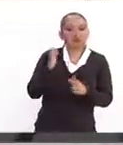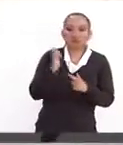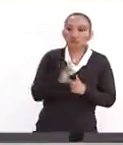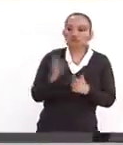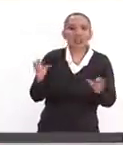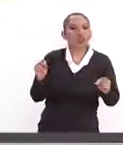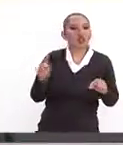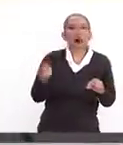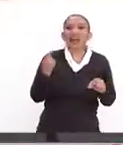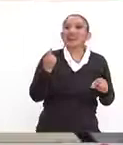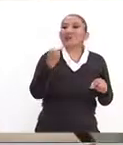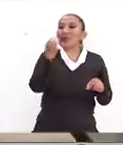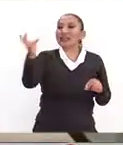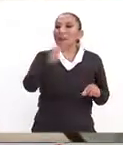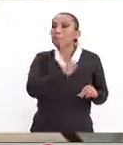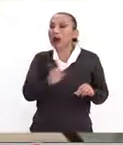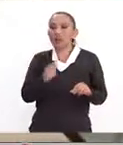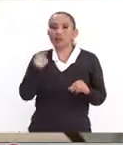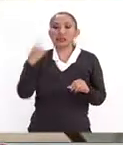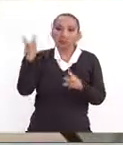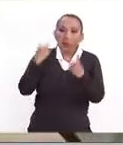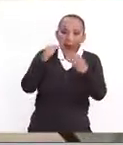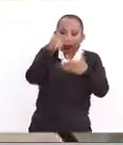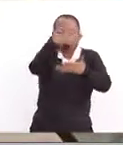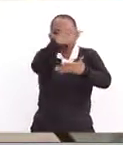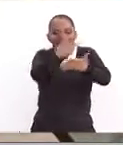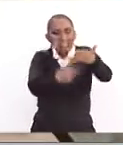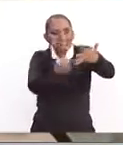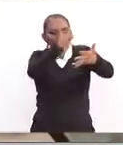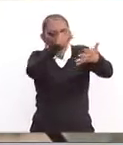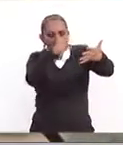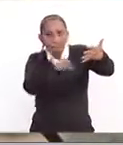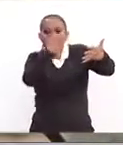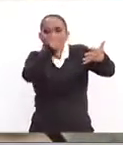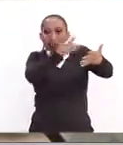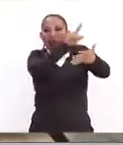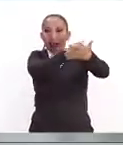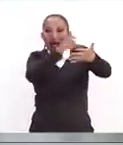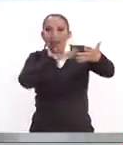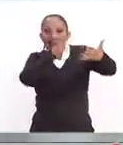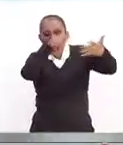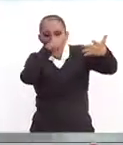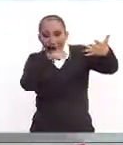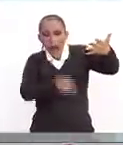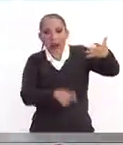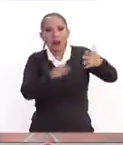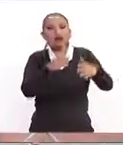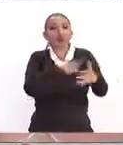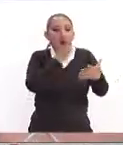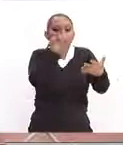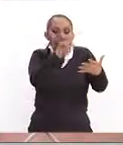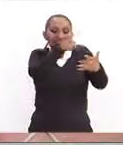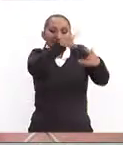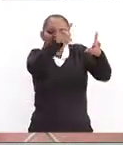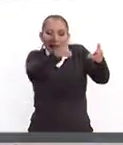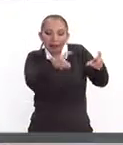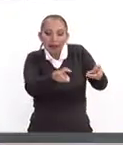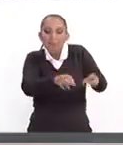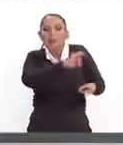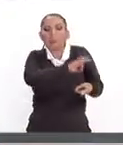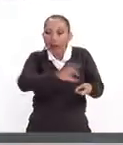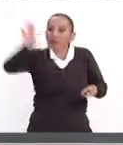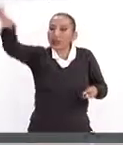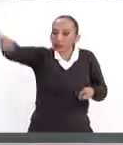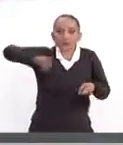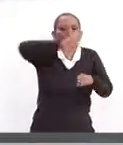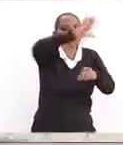este, no es cualquier delito, sino los que vienen en el listado que la propia ley trae. Dice, solo en estos casos podrán